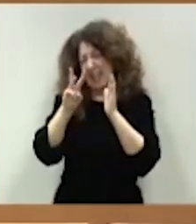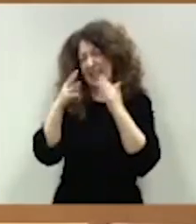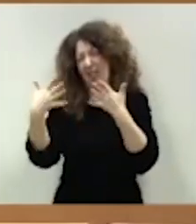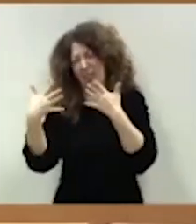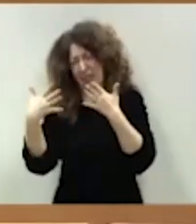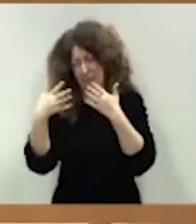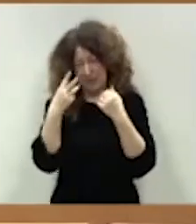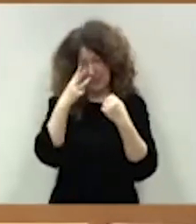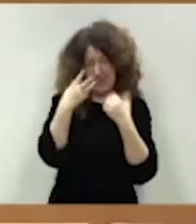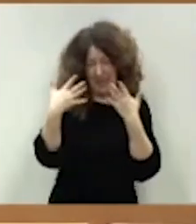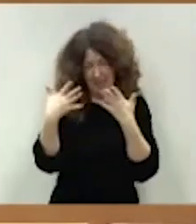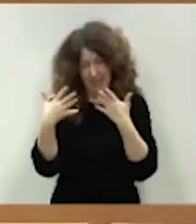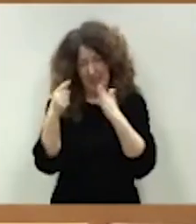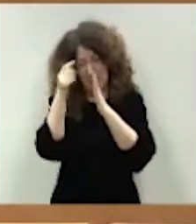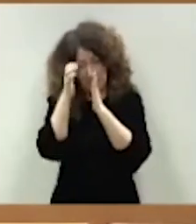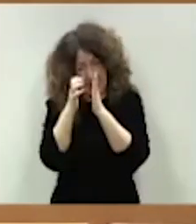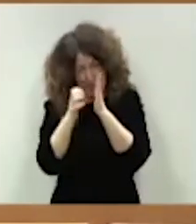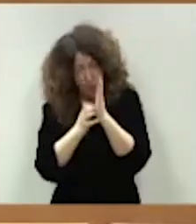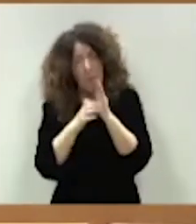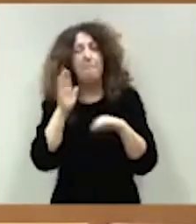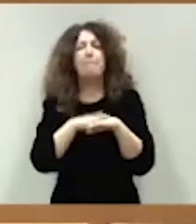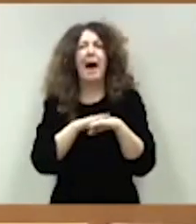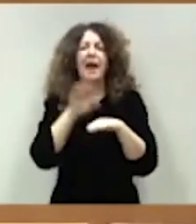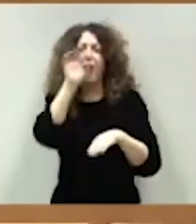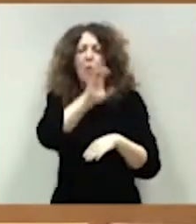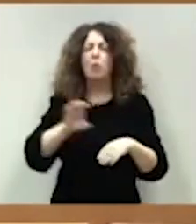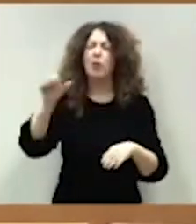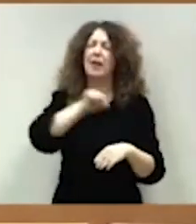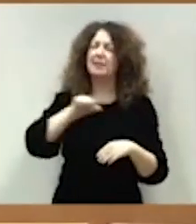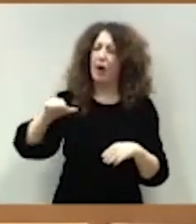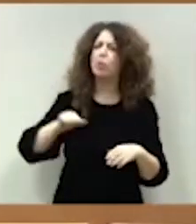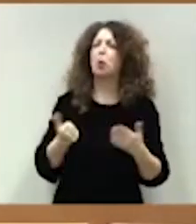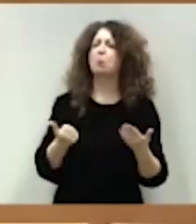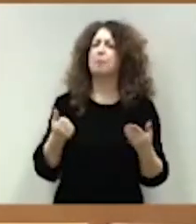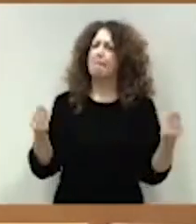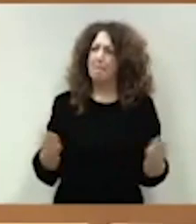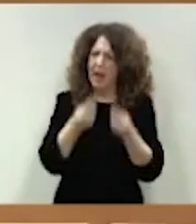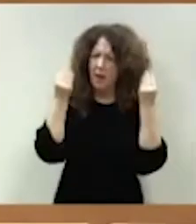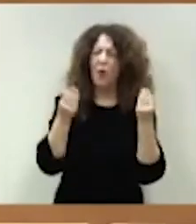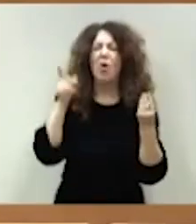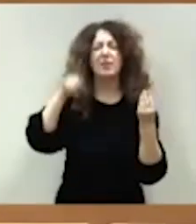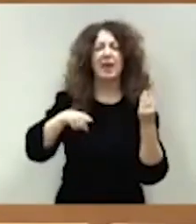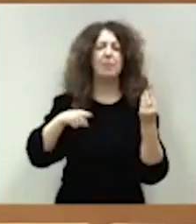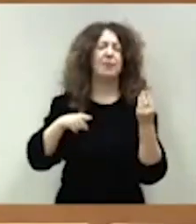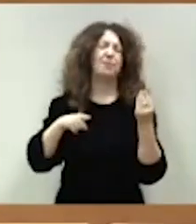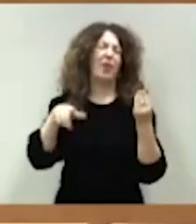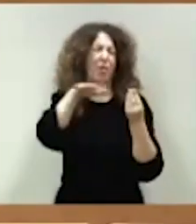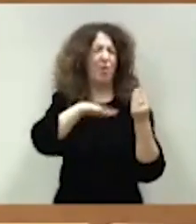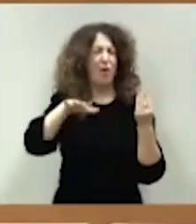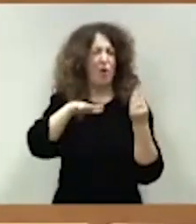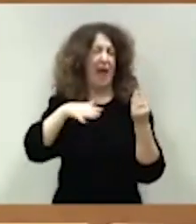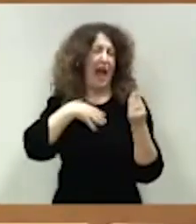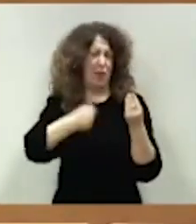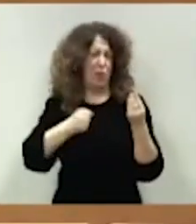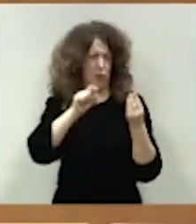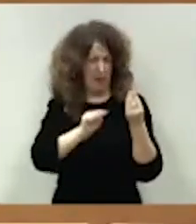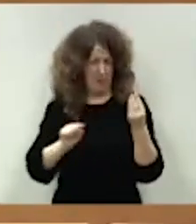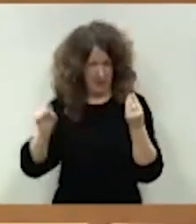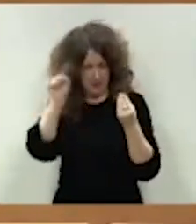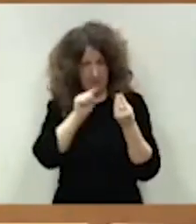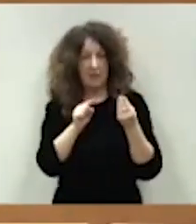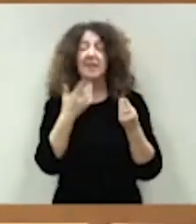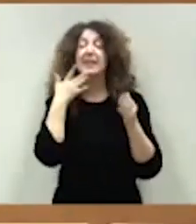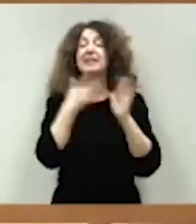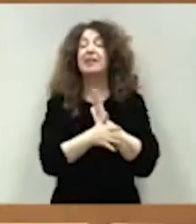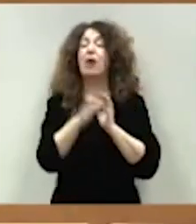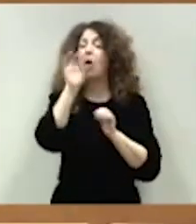las disfrutarán comunidades autónomas y entidades locales. En concreto, una décima más para comunidades